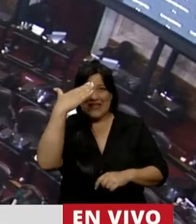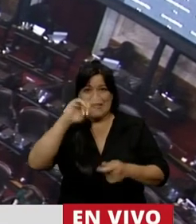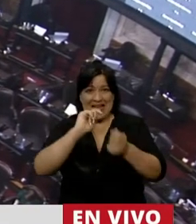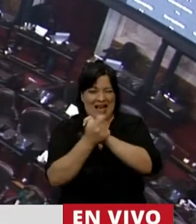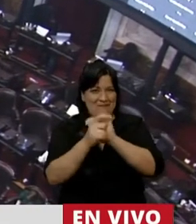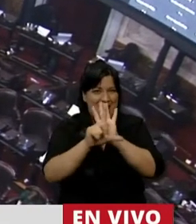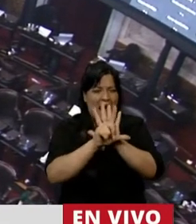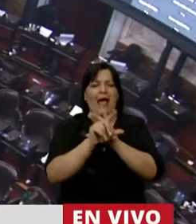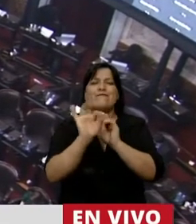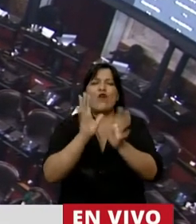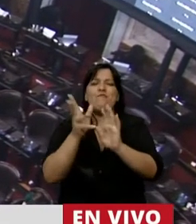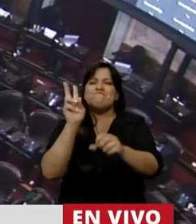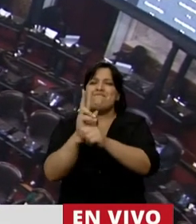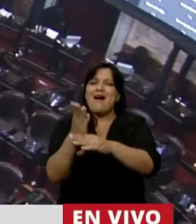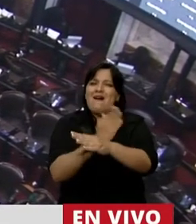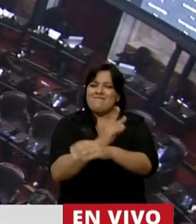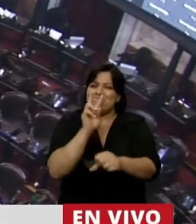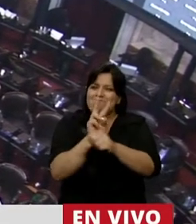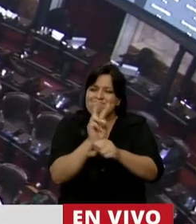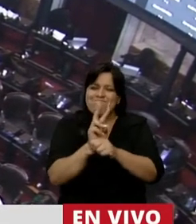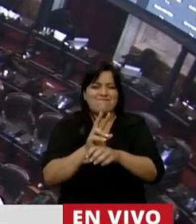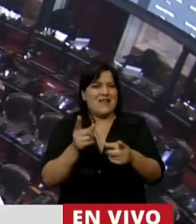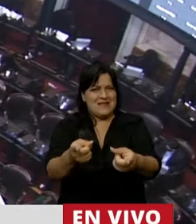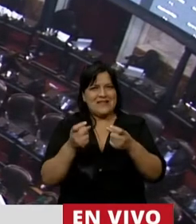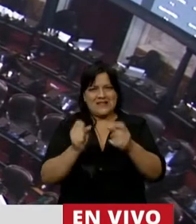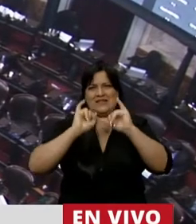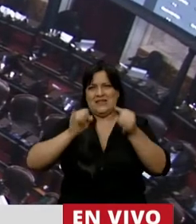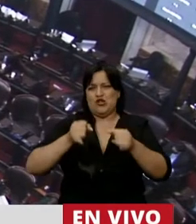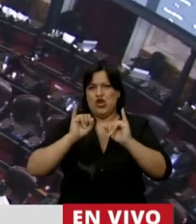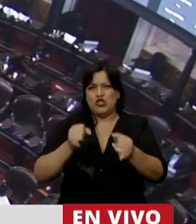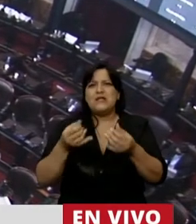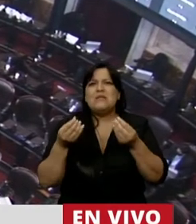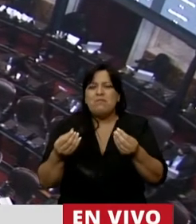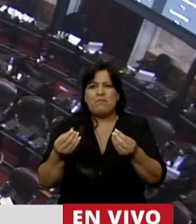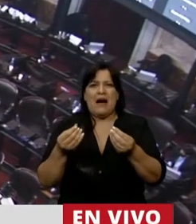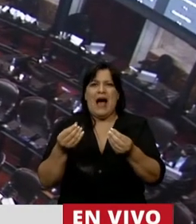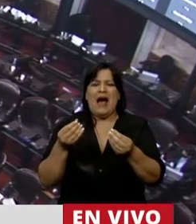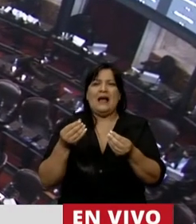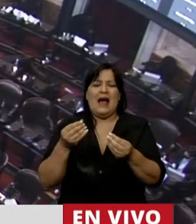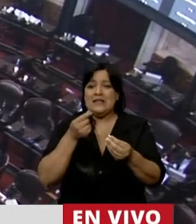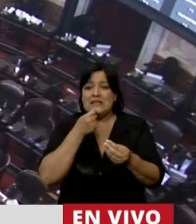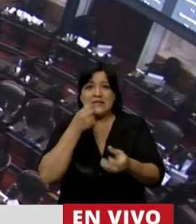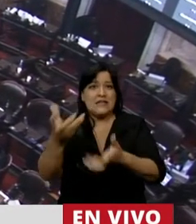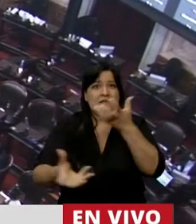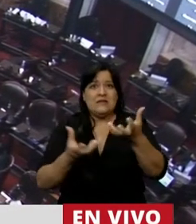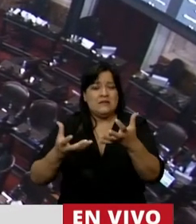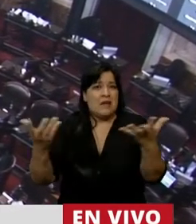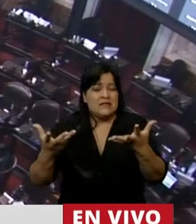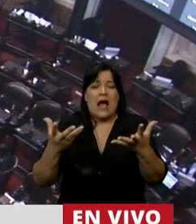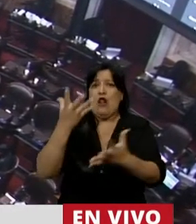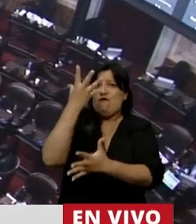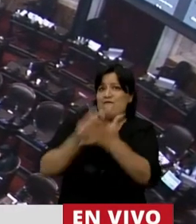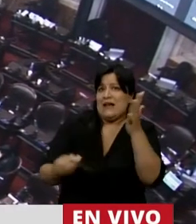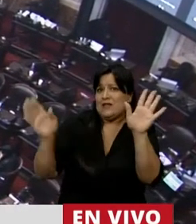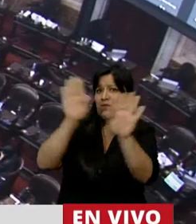herramienta preventiva necesaria que establece consecuencias ante el siniestro producido, ya sea por descuido